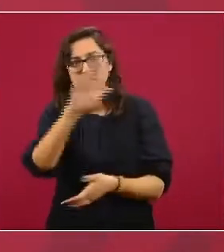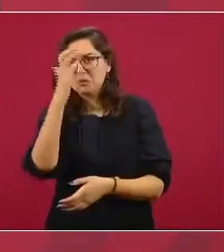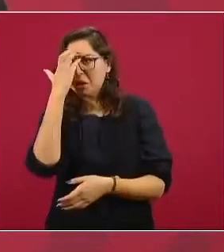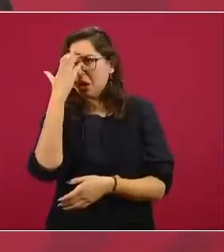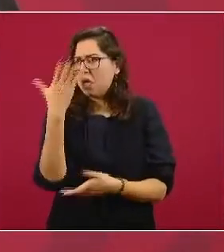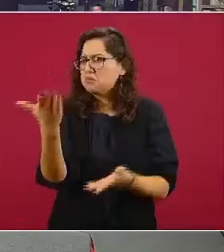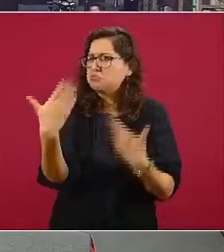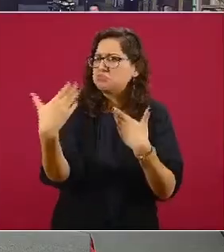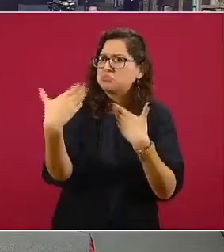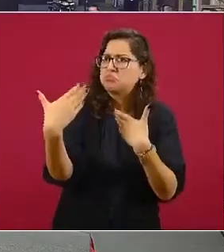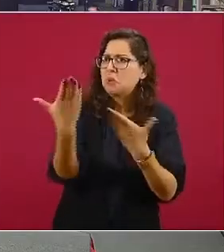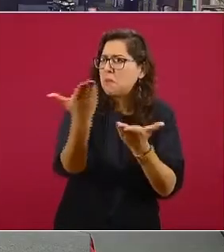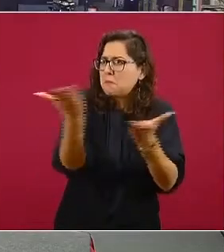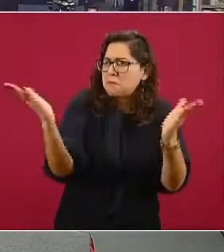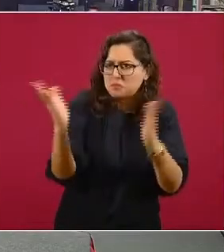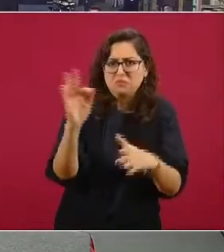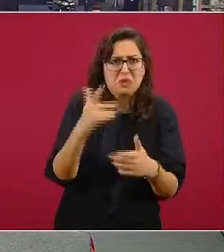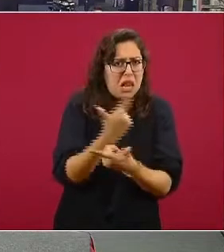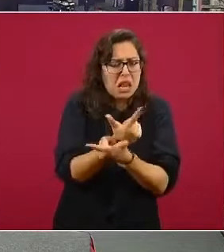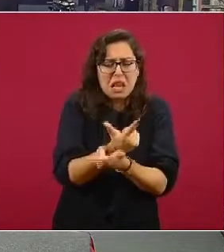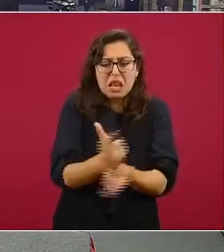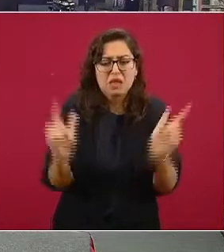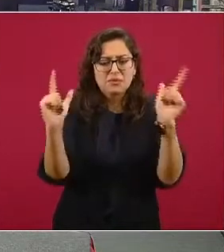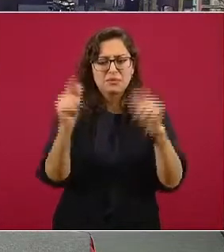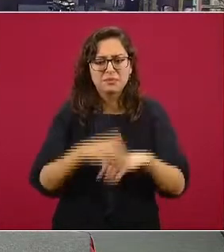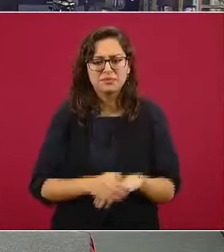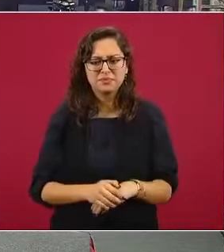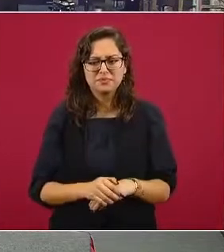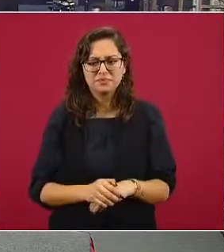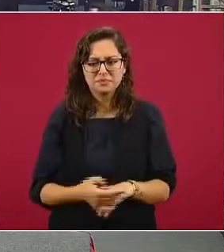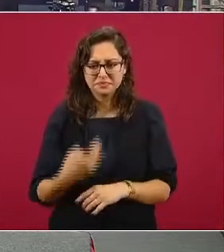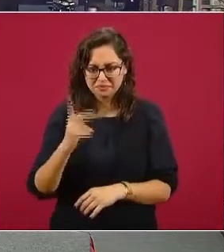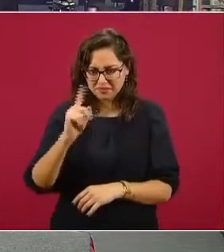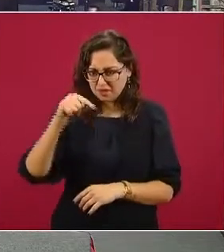no pones la Constitución?